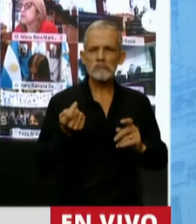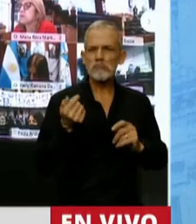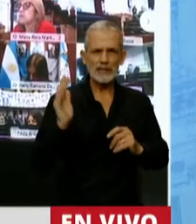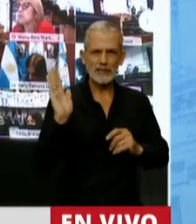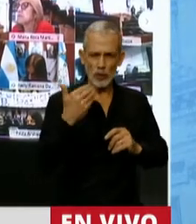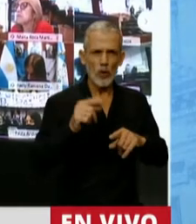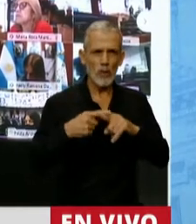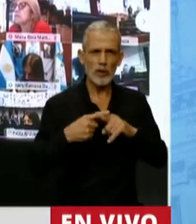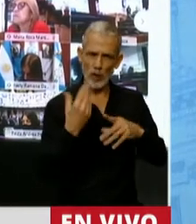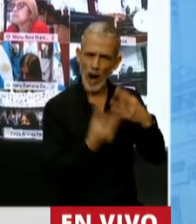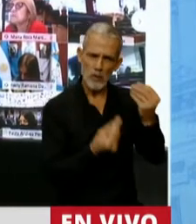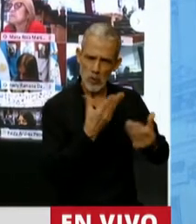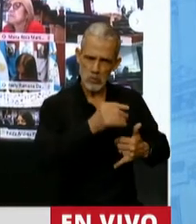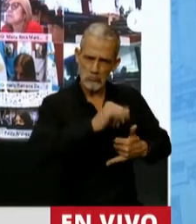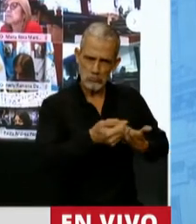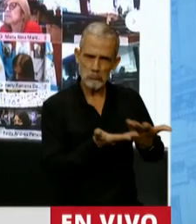el arco político.